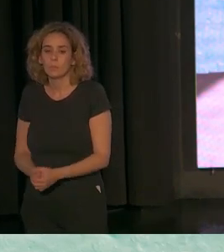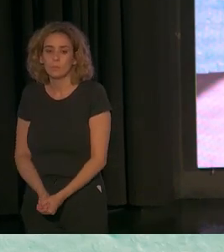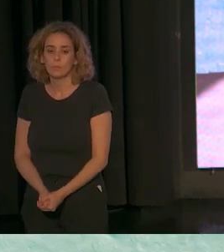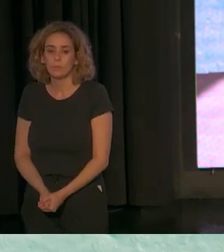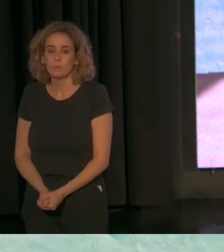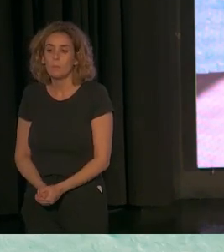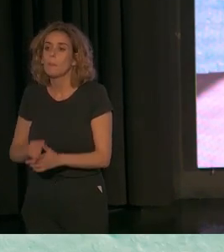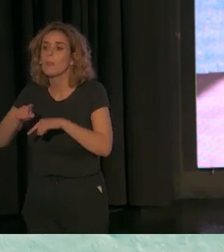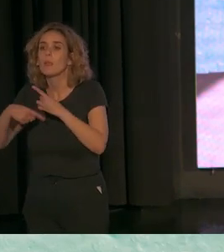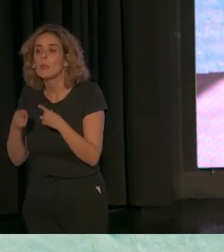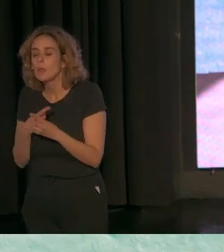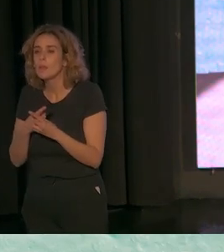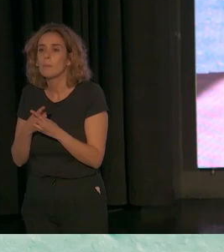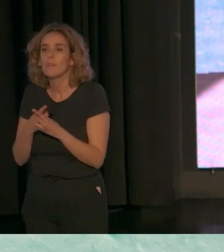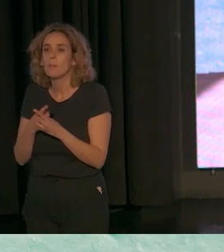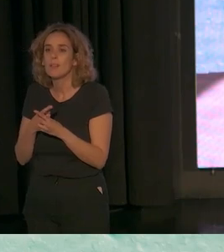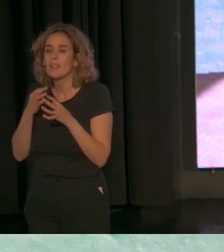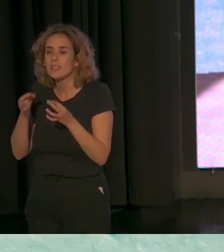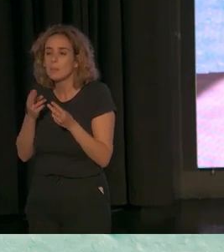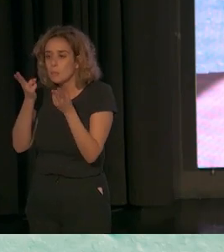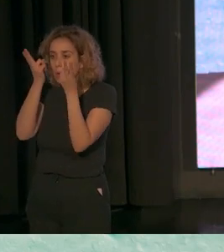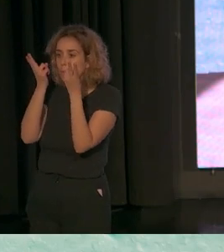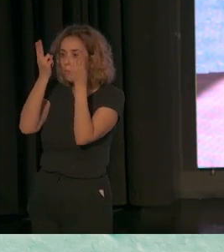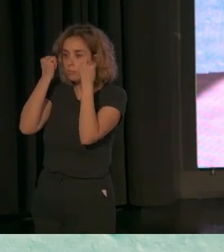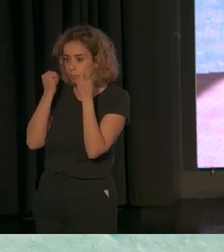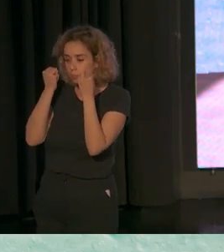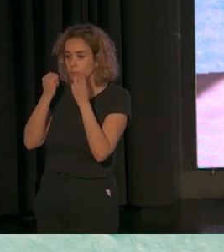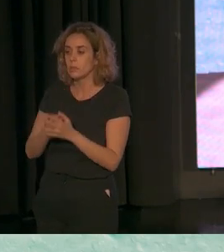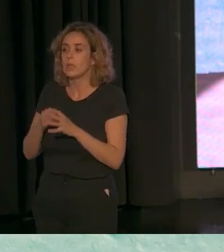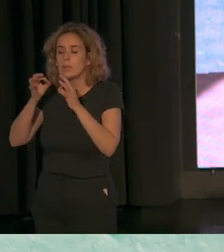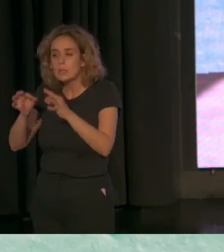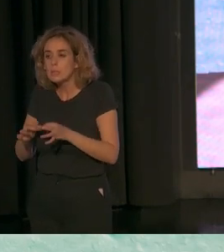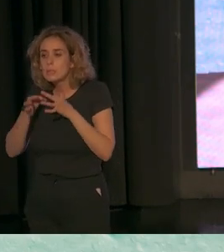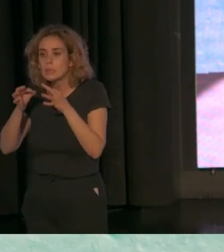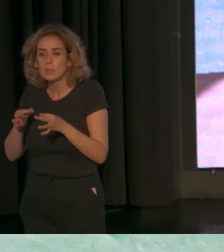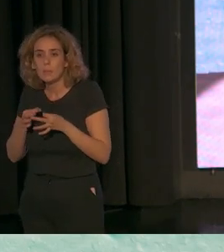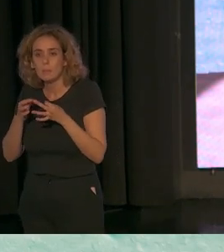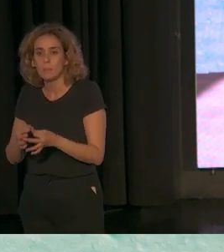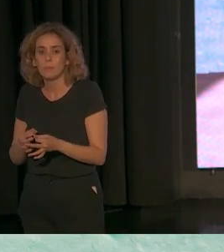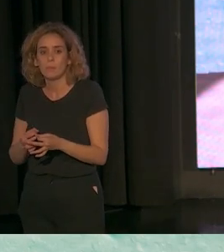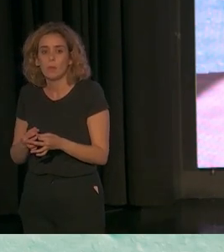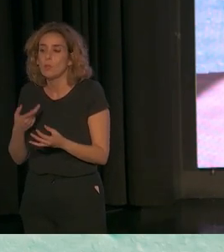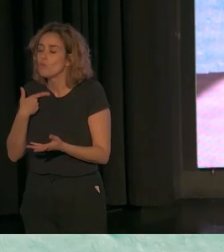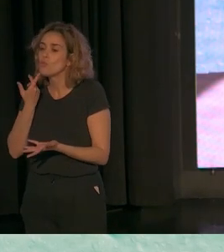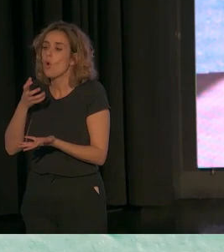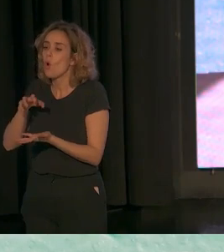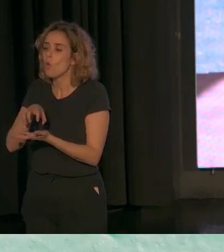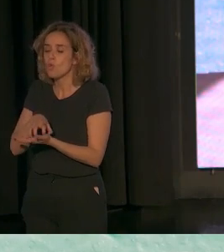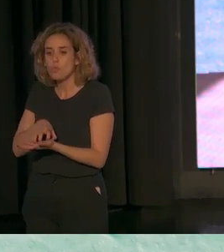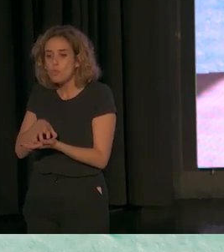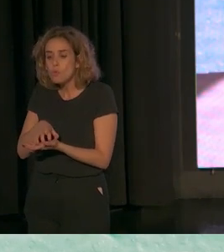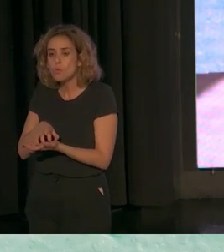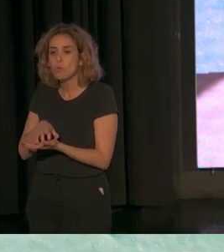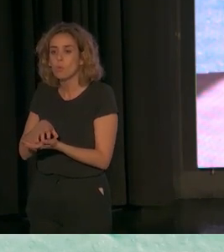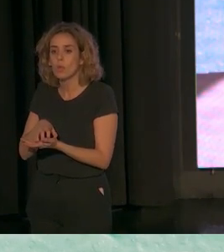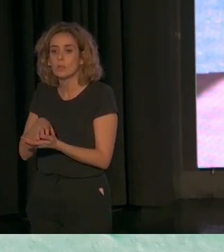entre comillas, obedecían y se plegaban a los... Siempre bien intencionados, no tengo ninguna duda, a las orientaciones